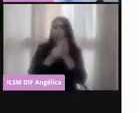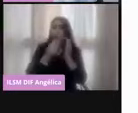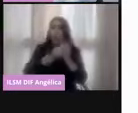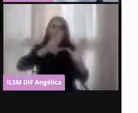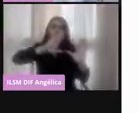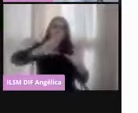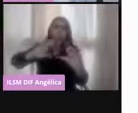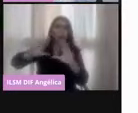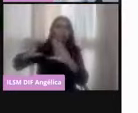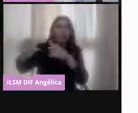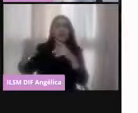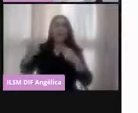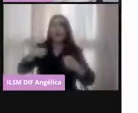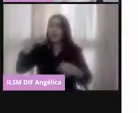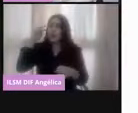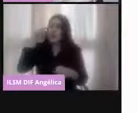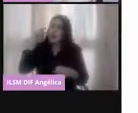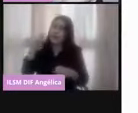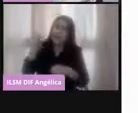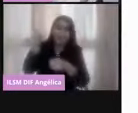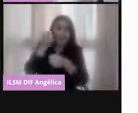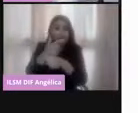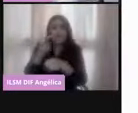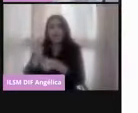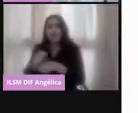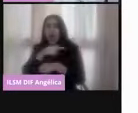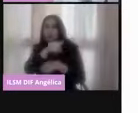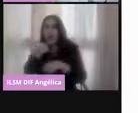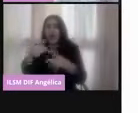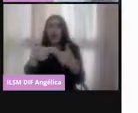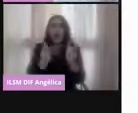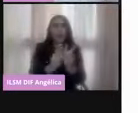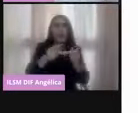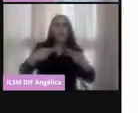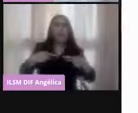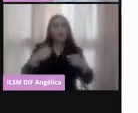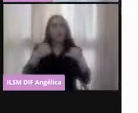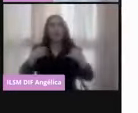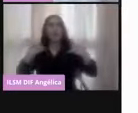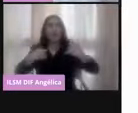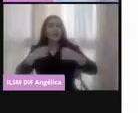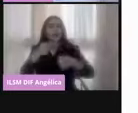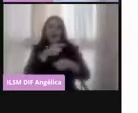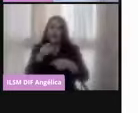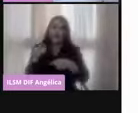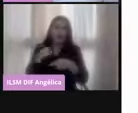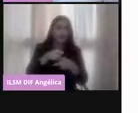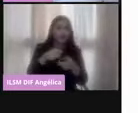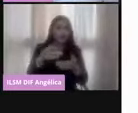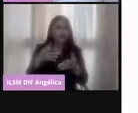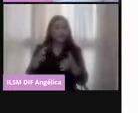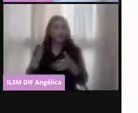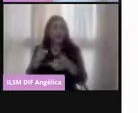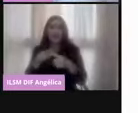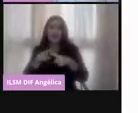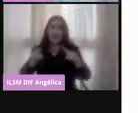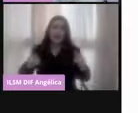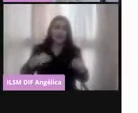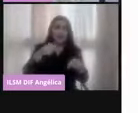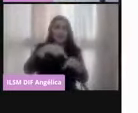me he percatado, sobre todo en personas jóvenes, que a veces no distinguen entre la ciudadanía y la nacionalidad.